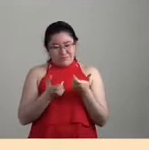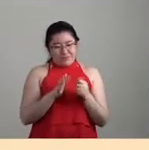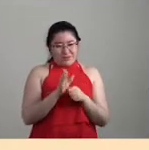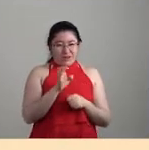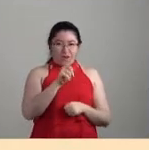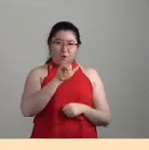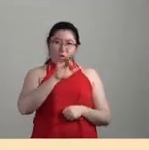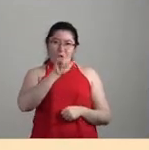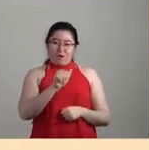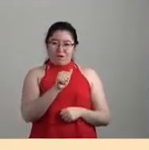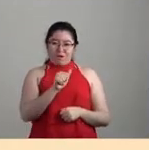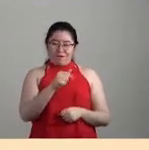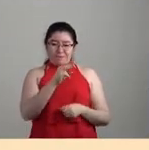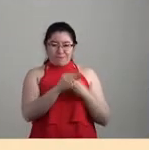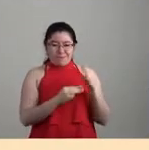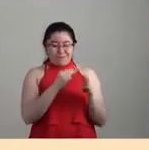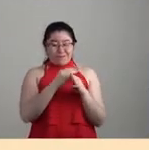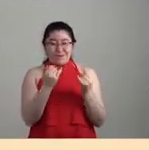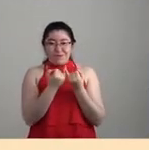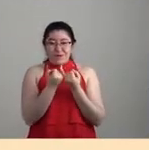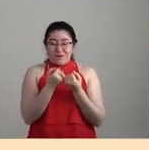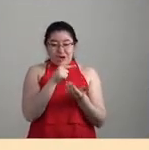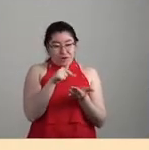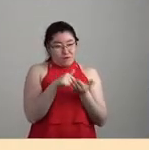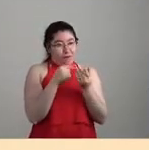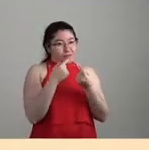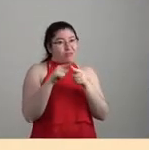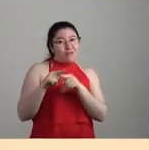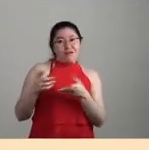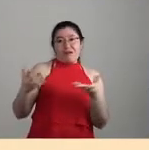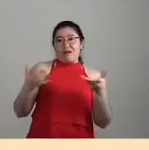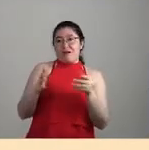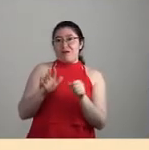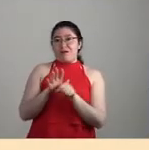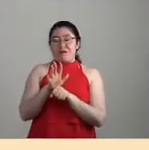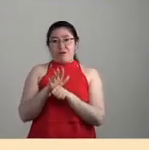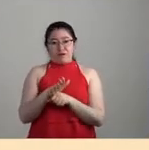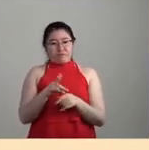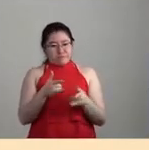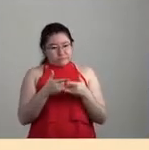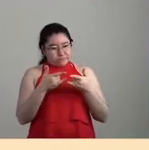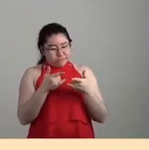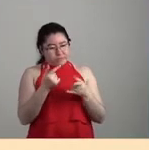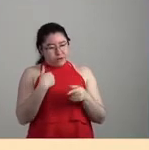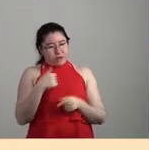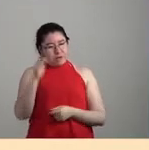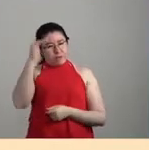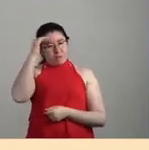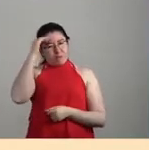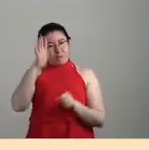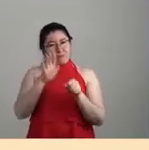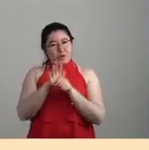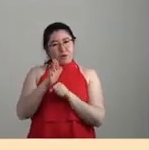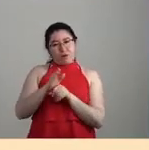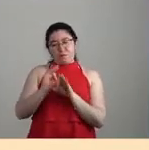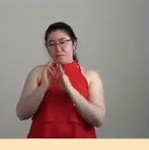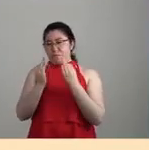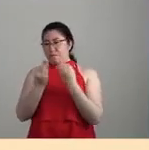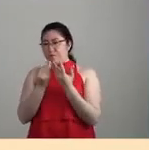en donde desde distintos lugares se está haciendo este trabajo histórico por pensar estas coproducciones